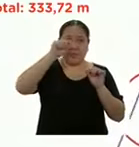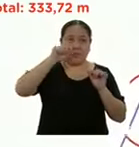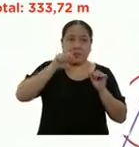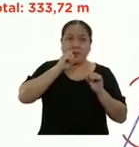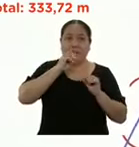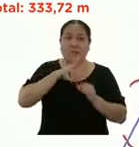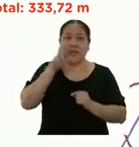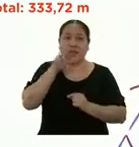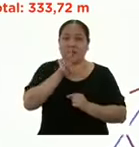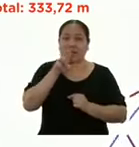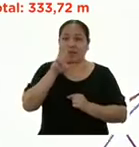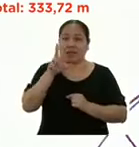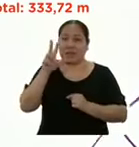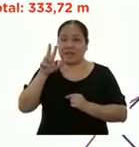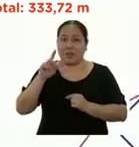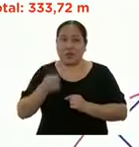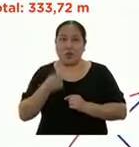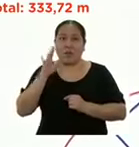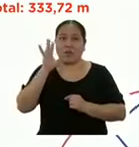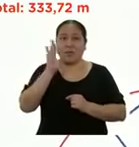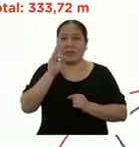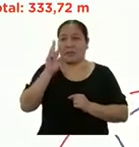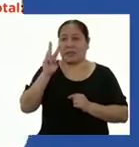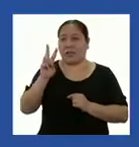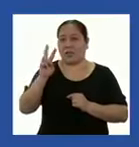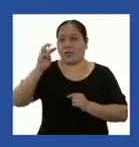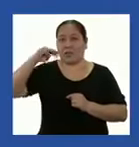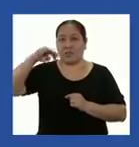333,72 metros.